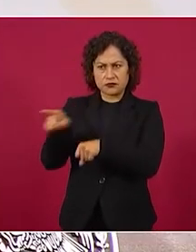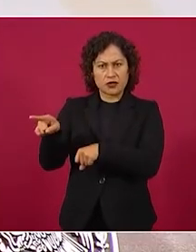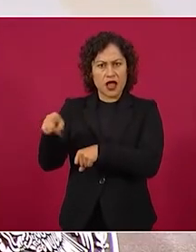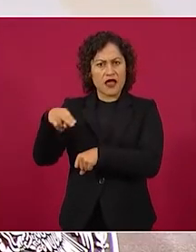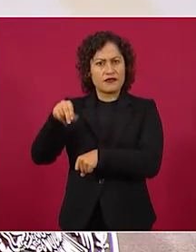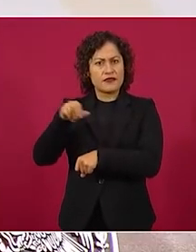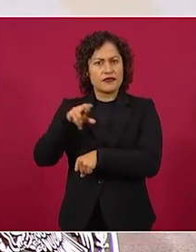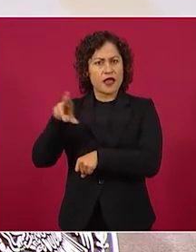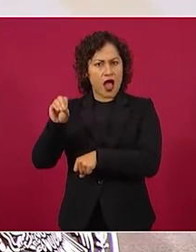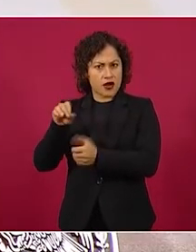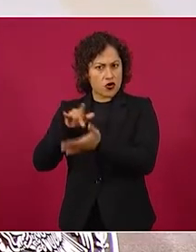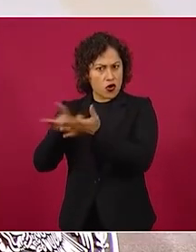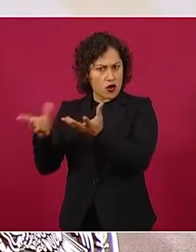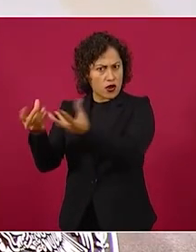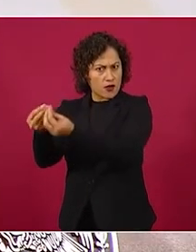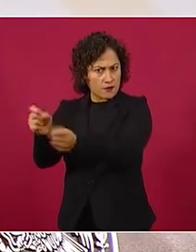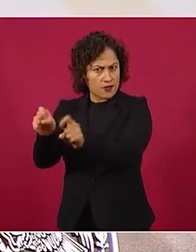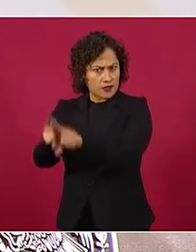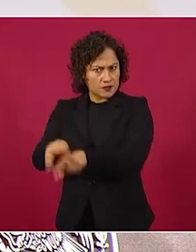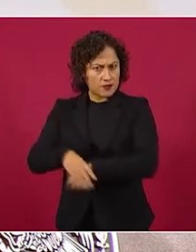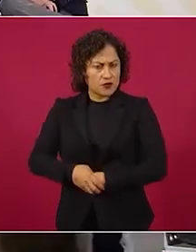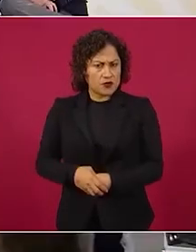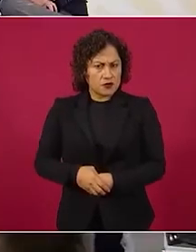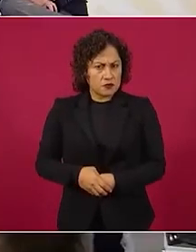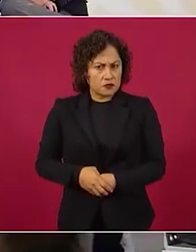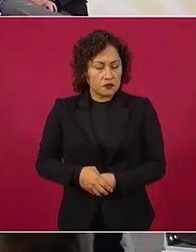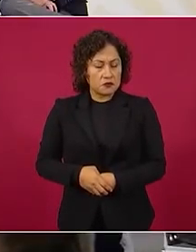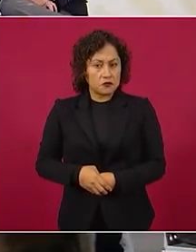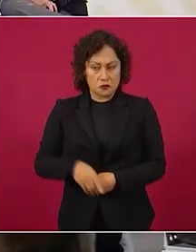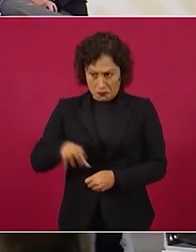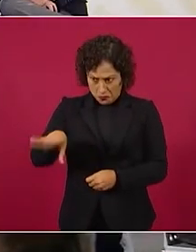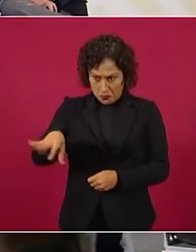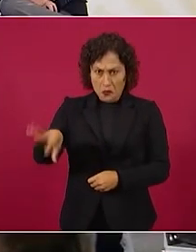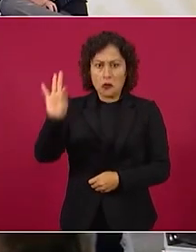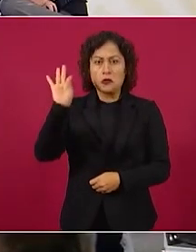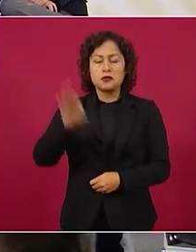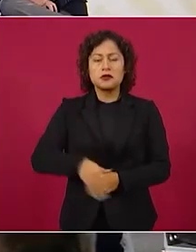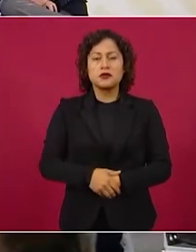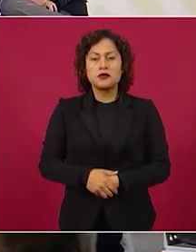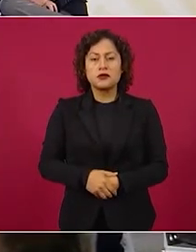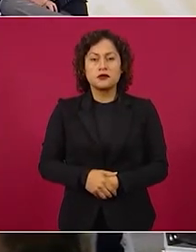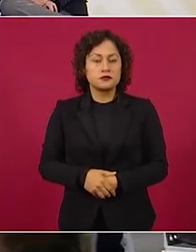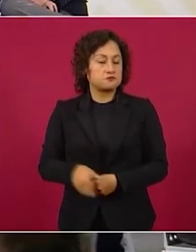Narro? A ver, búsquelo. Al que fue